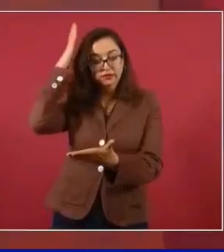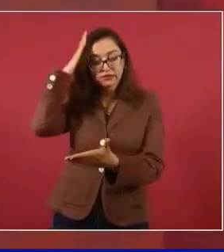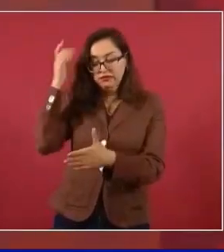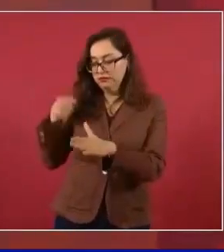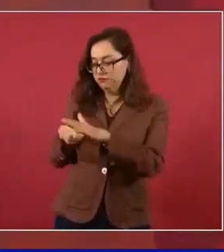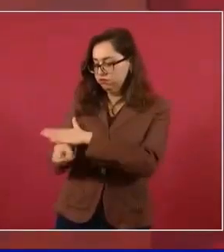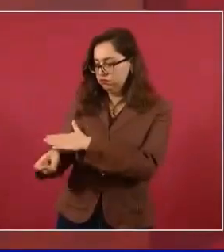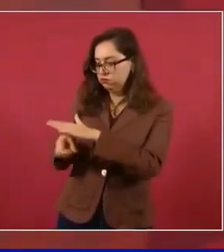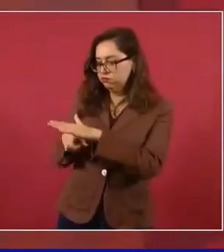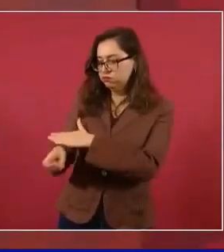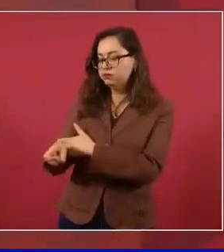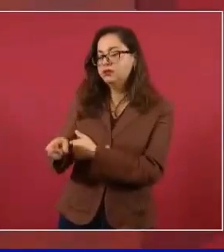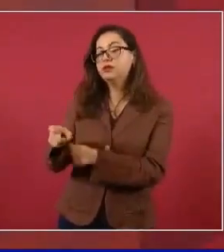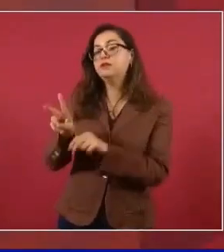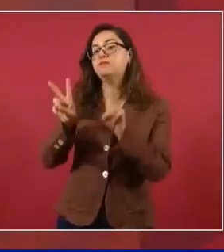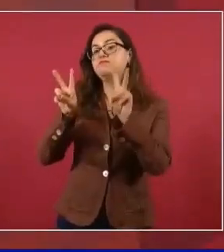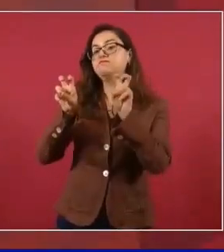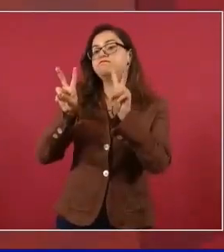viáticos.